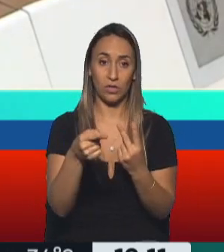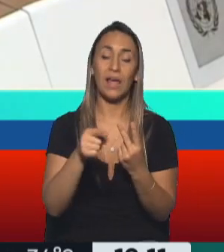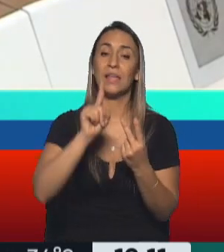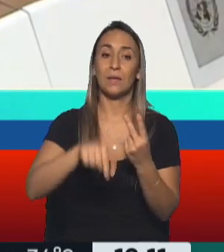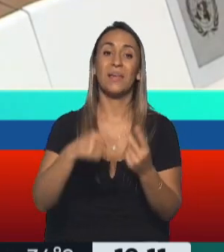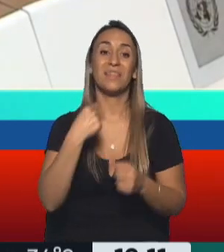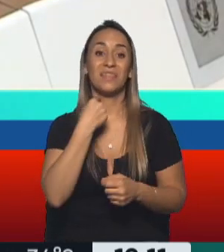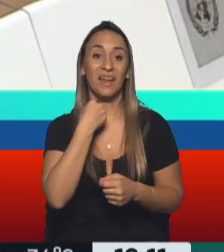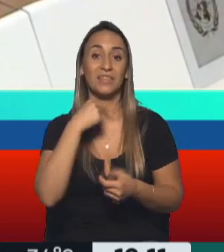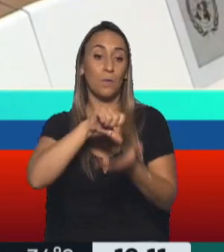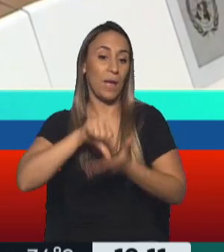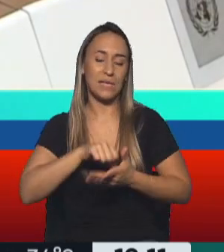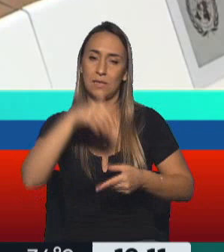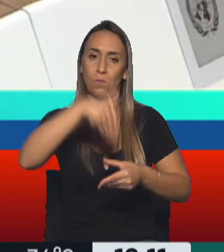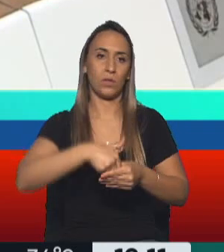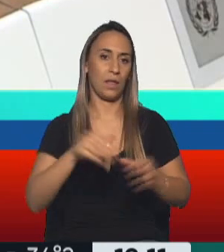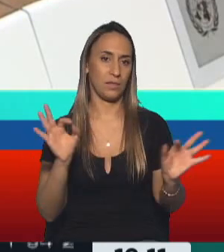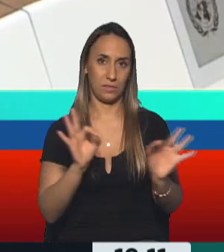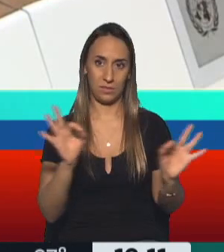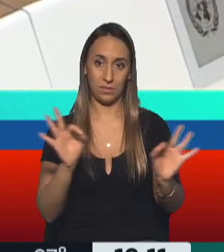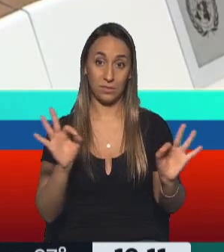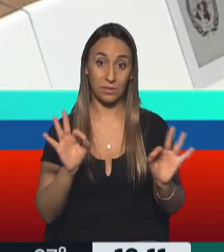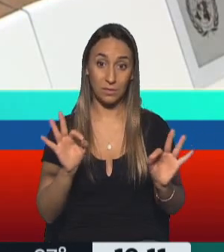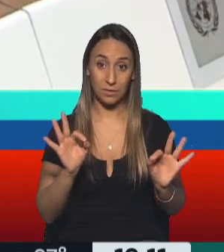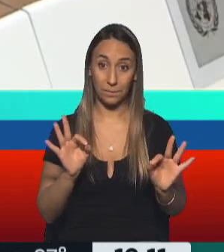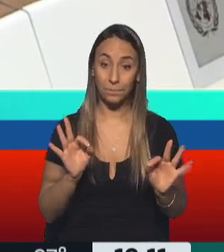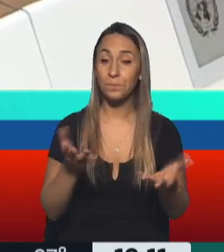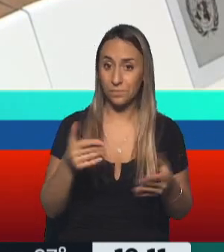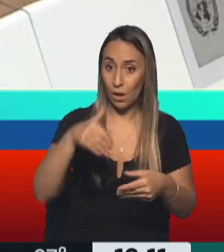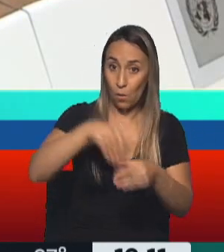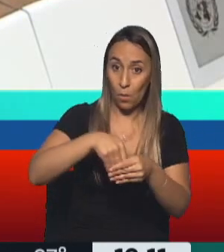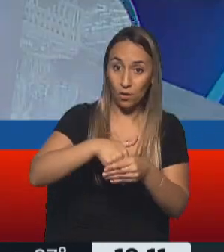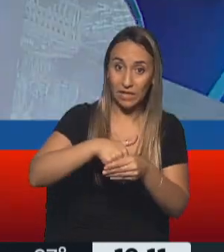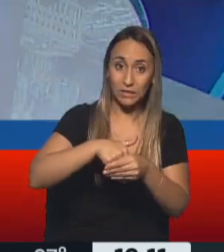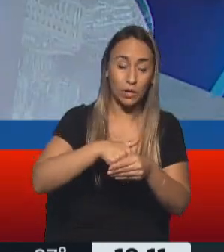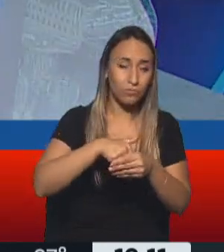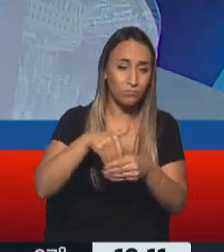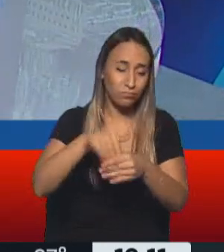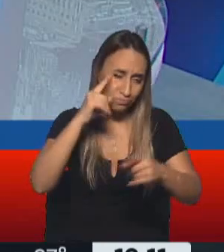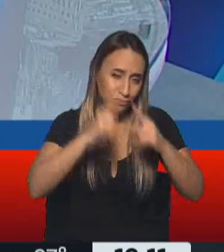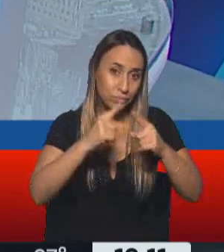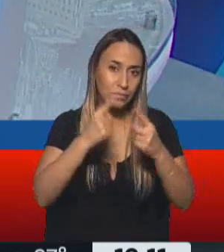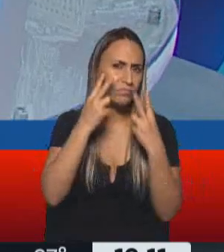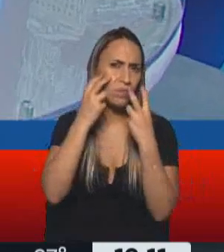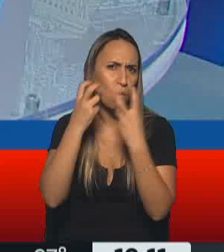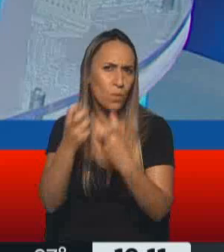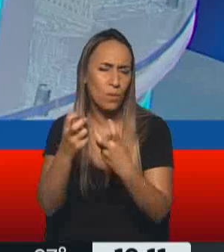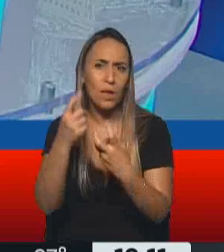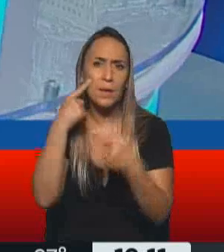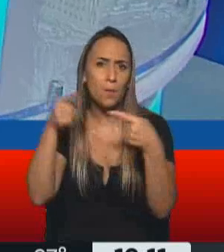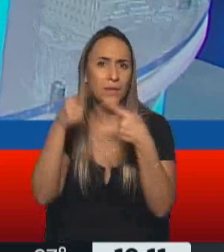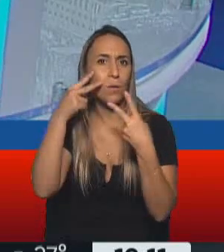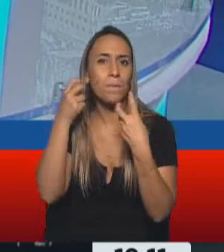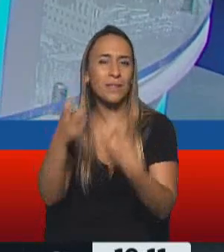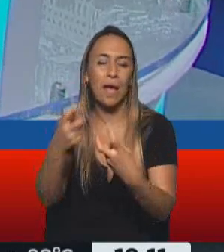y 13 abstenciones en esta votación que justamente busca que se investigue la violación de los derechos humanos